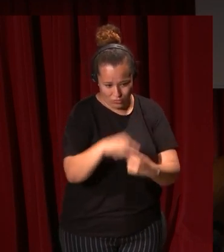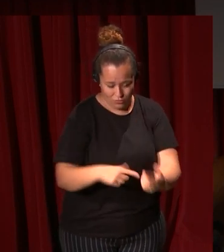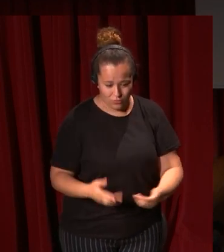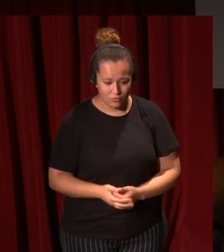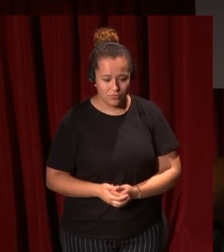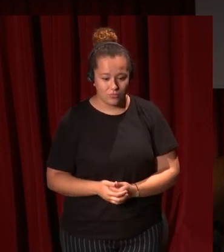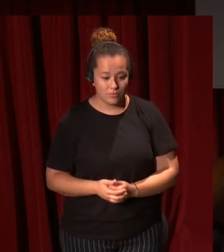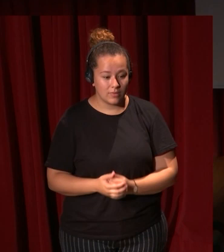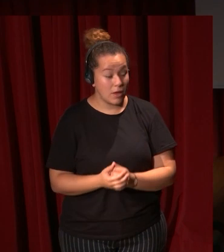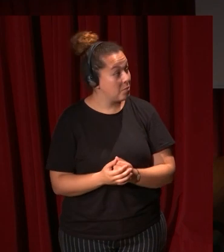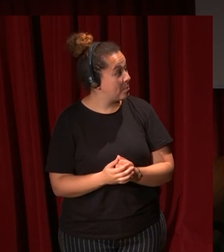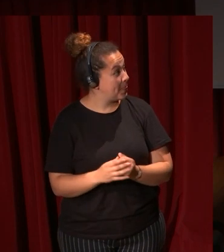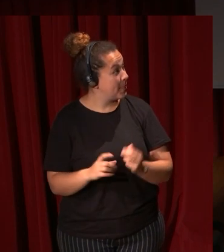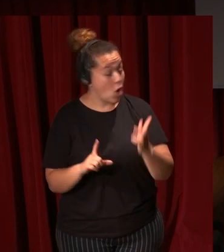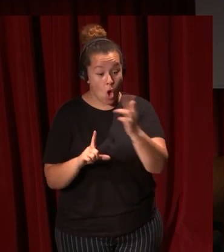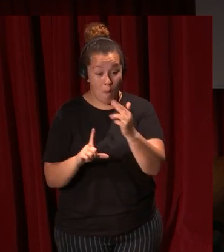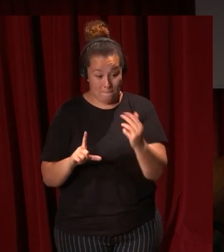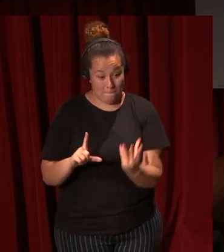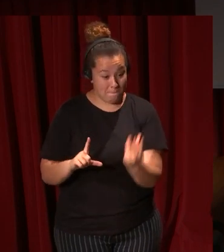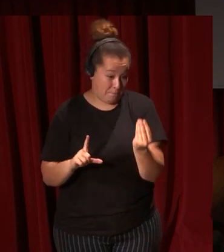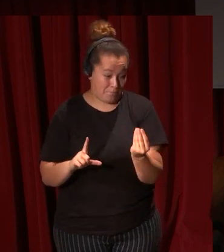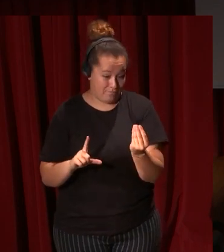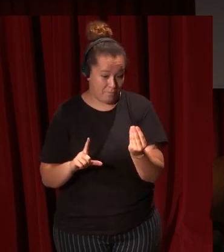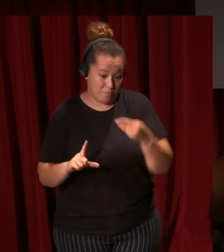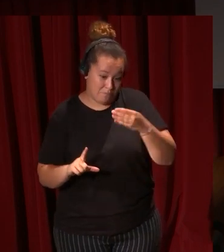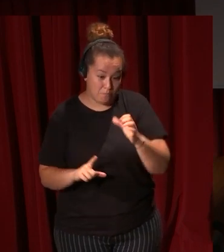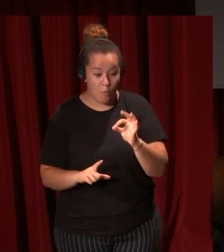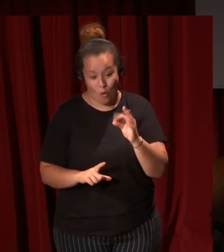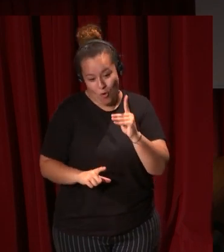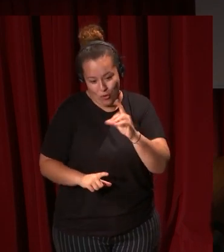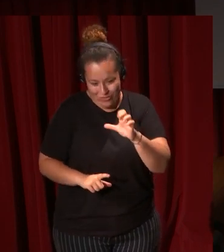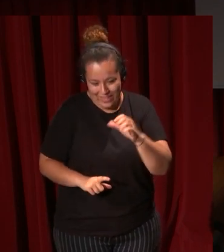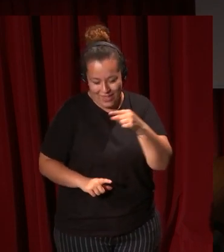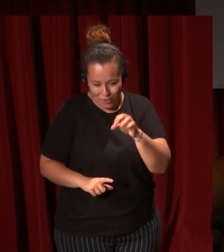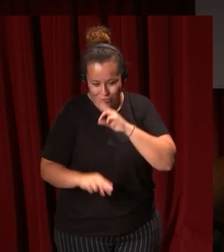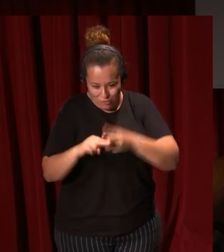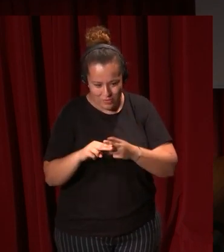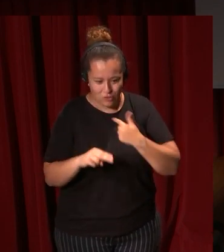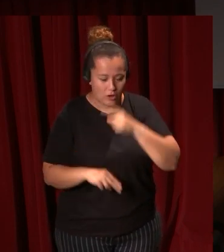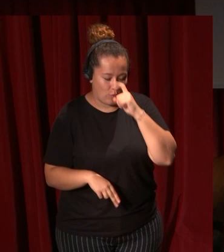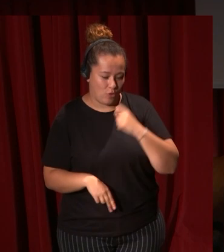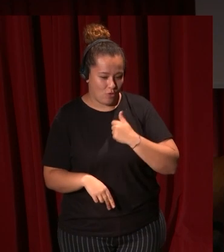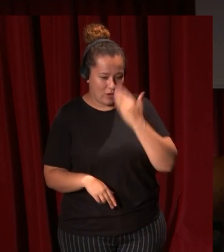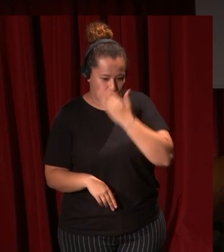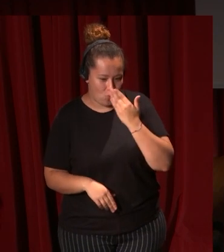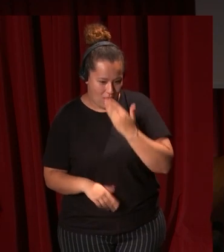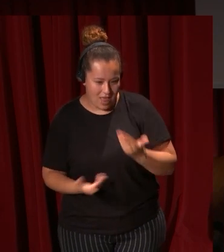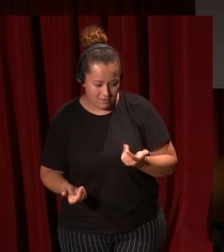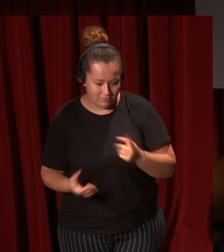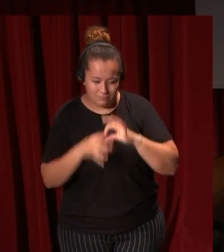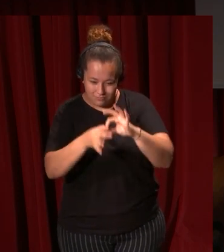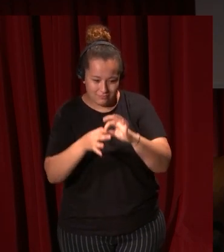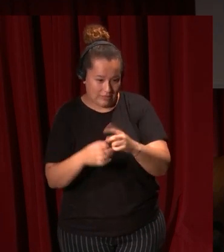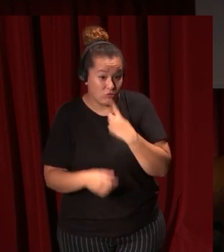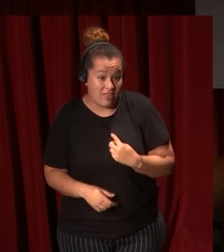el bodegón es un género que yo recuerdo muy claramente en la escuela en el colegio que nos decían que era muy español